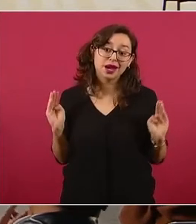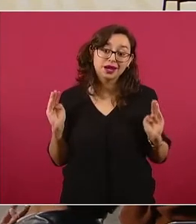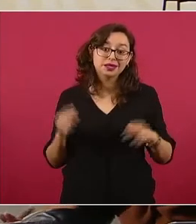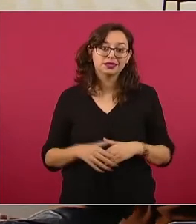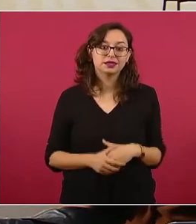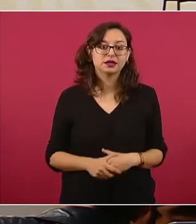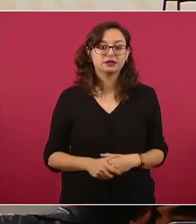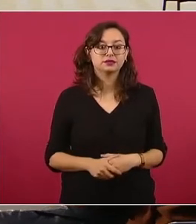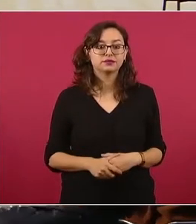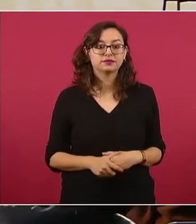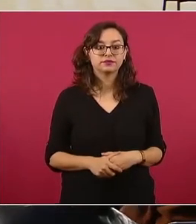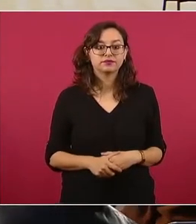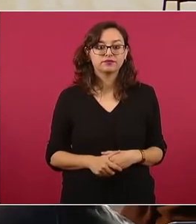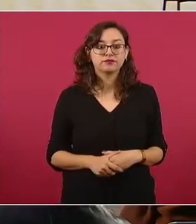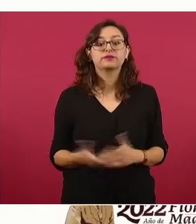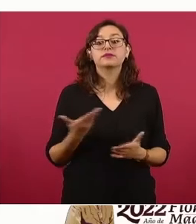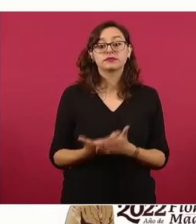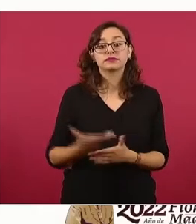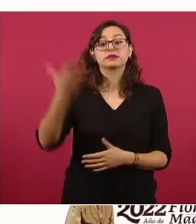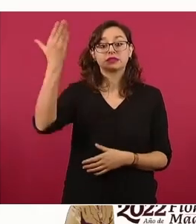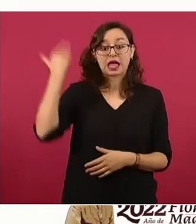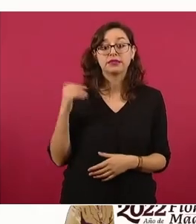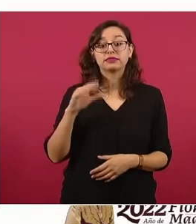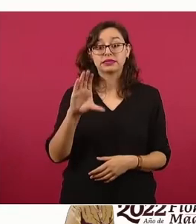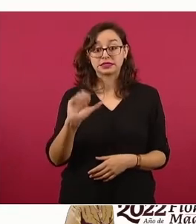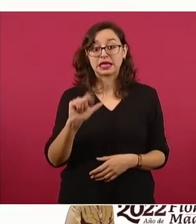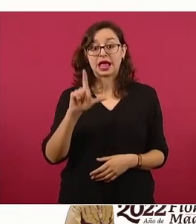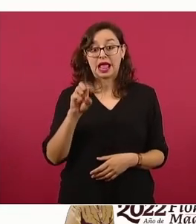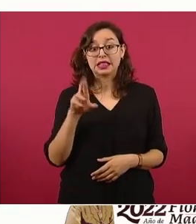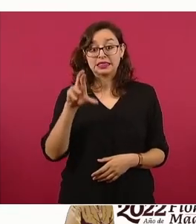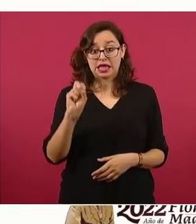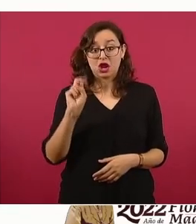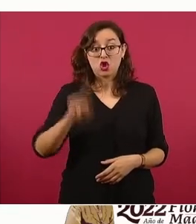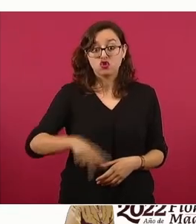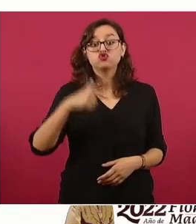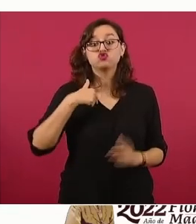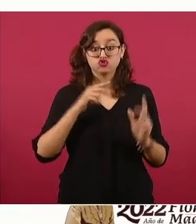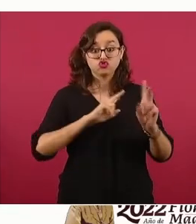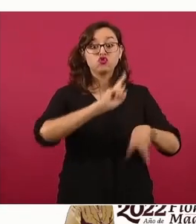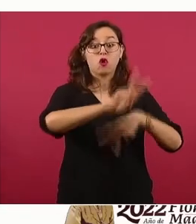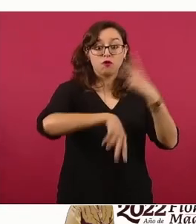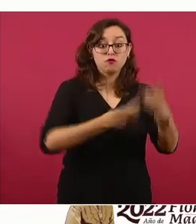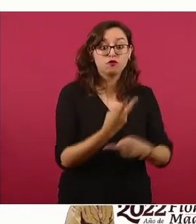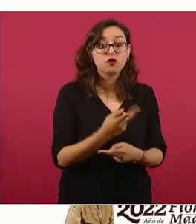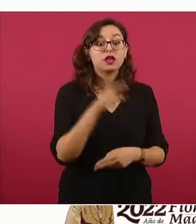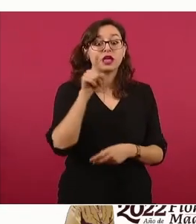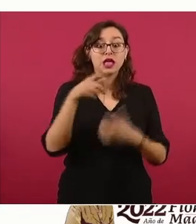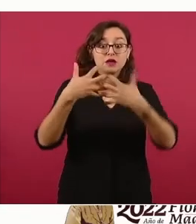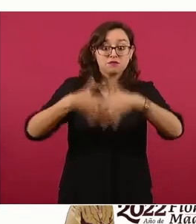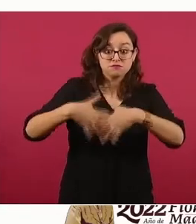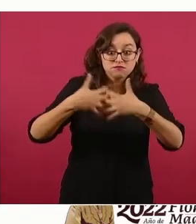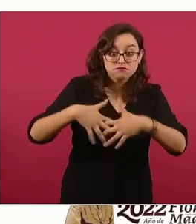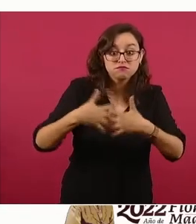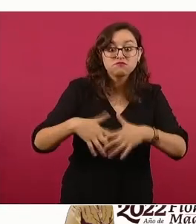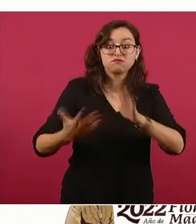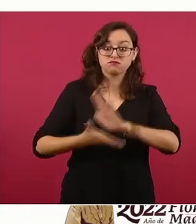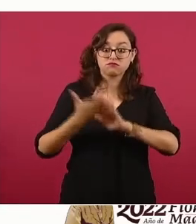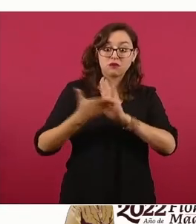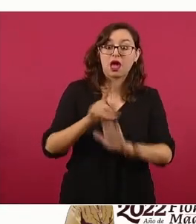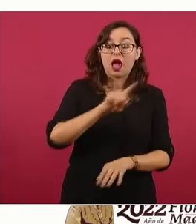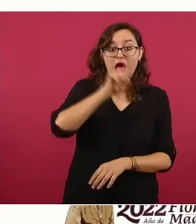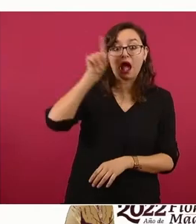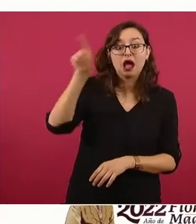Yo fui personalmente a ver al presidente Calderón, a Los Pinos, a pedirle que esa refinería viniera a Hidalgo.